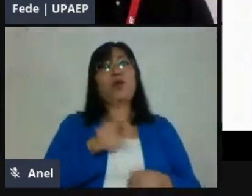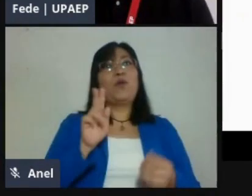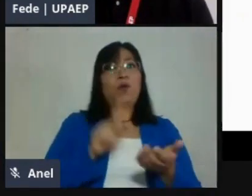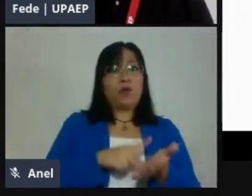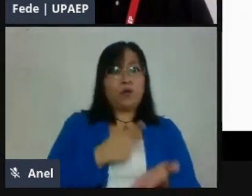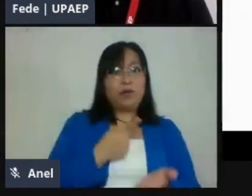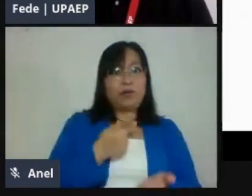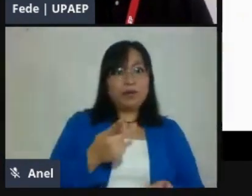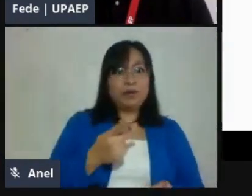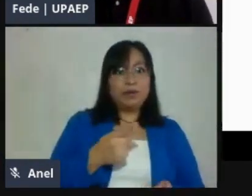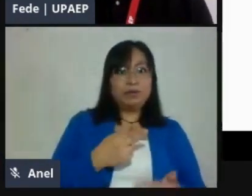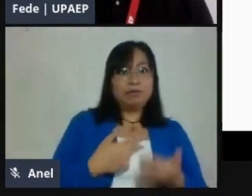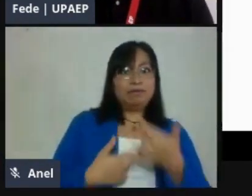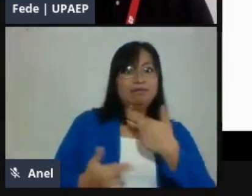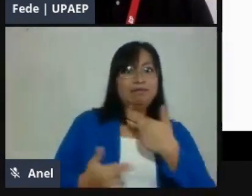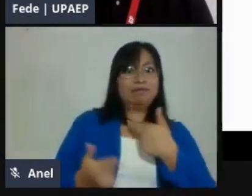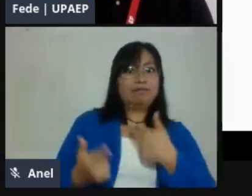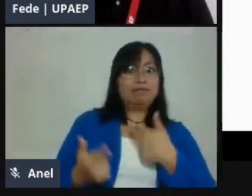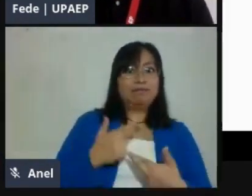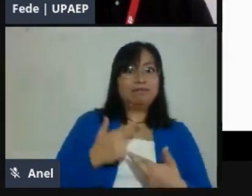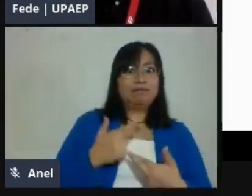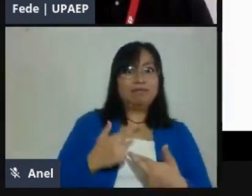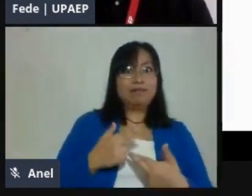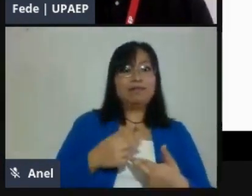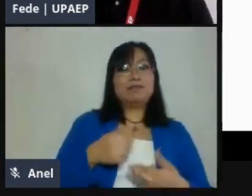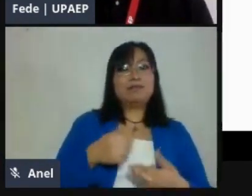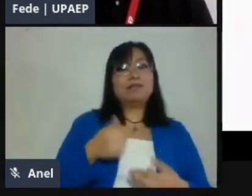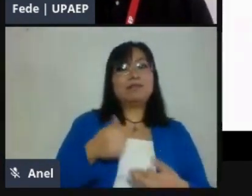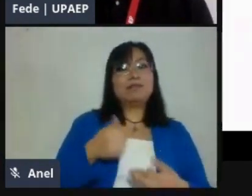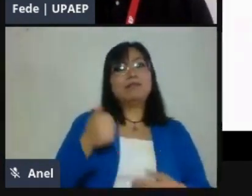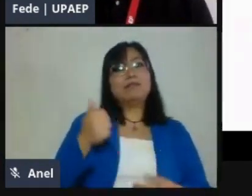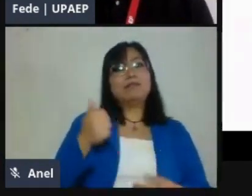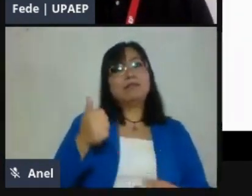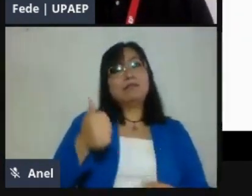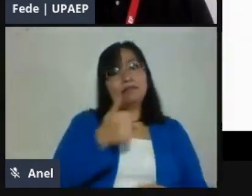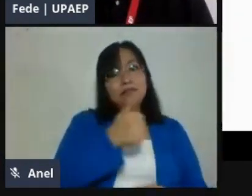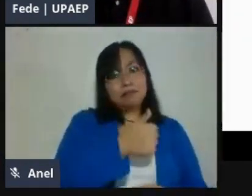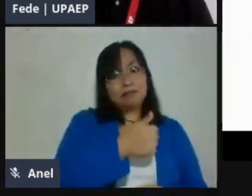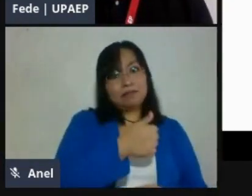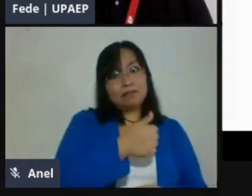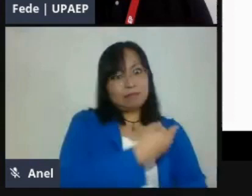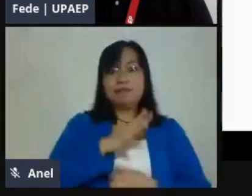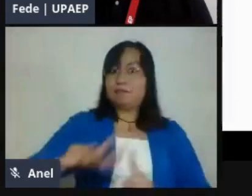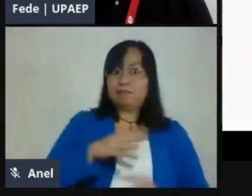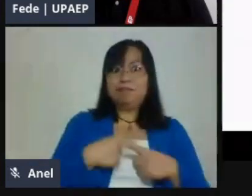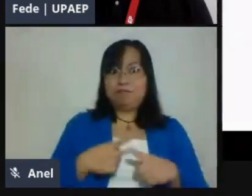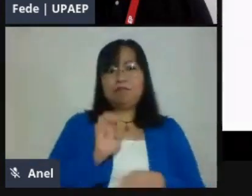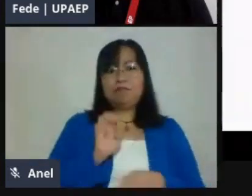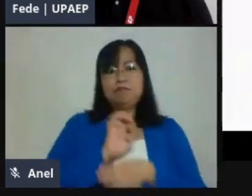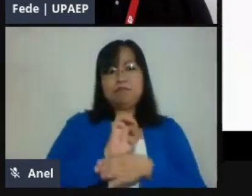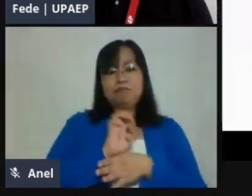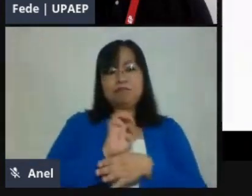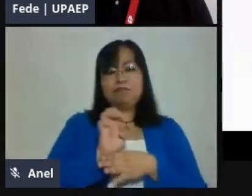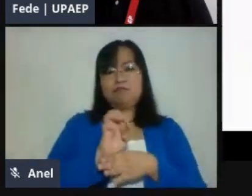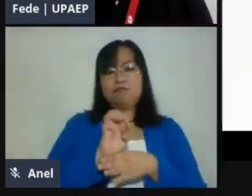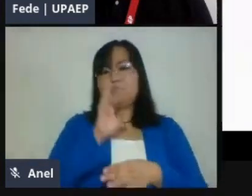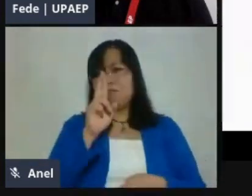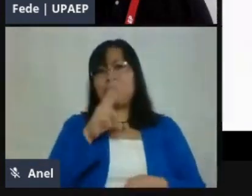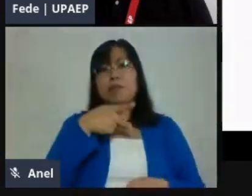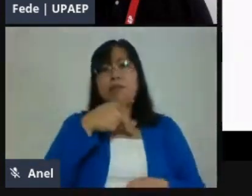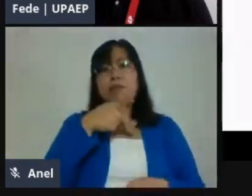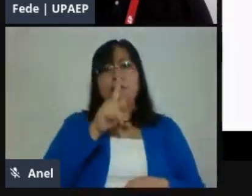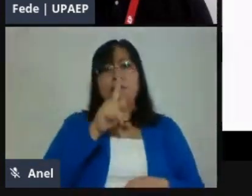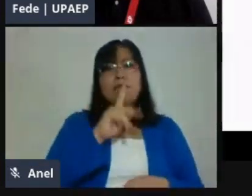única que cada familia está viviendo. Y pues un chiquito de preescolar necesita de la ayuda de papá o de mamá para